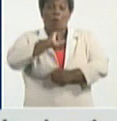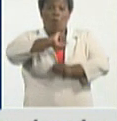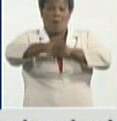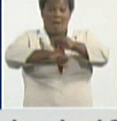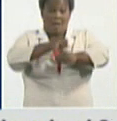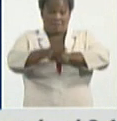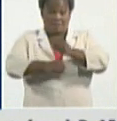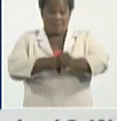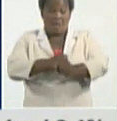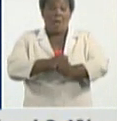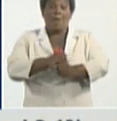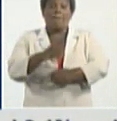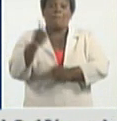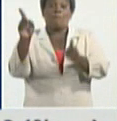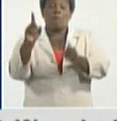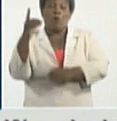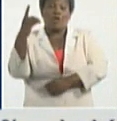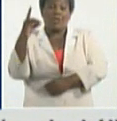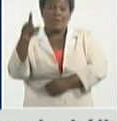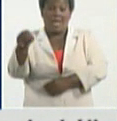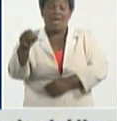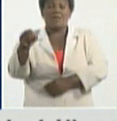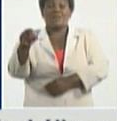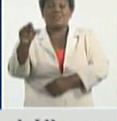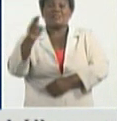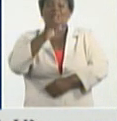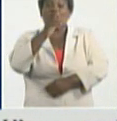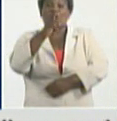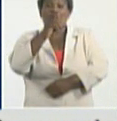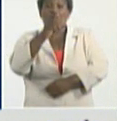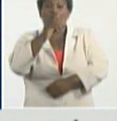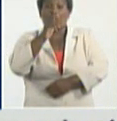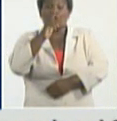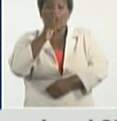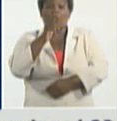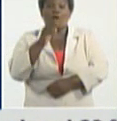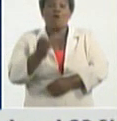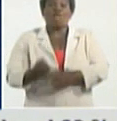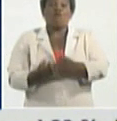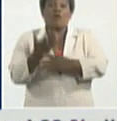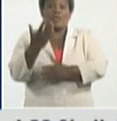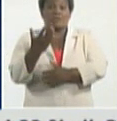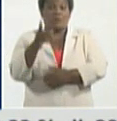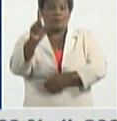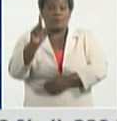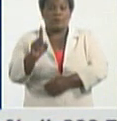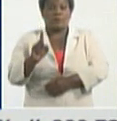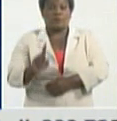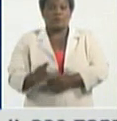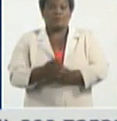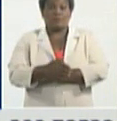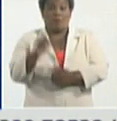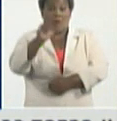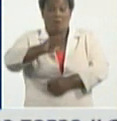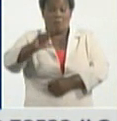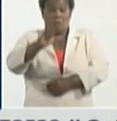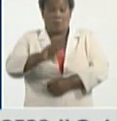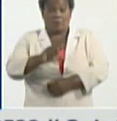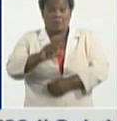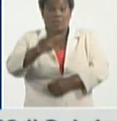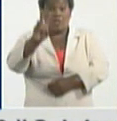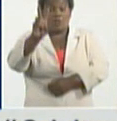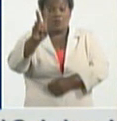Ciro Redondo, Venezuela y Florencia, se diagnostican casos en el día de ayer. Camagüey, con